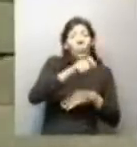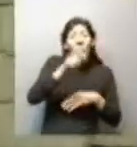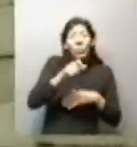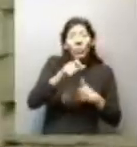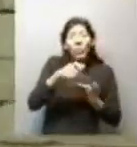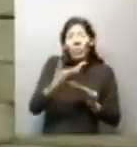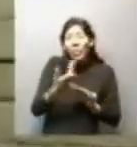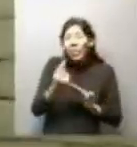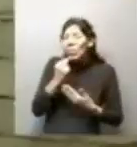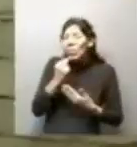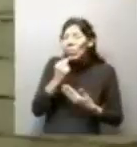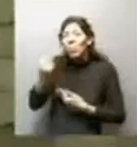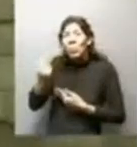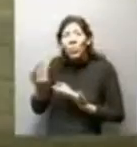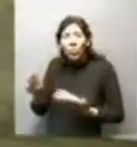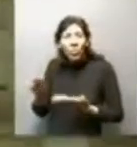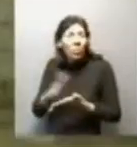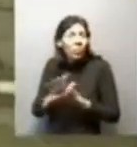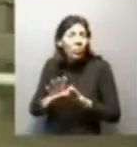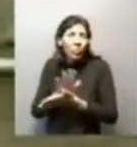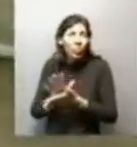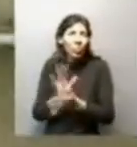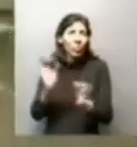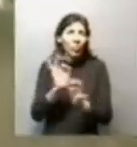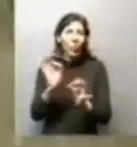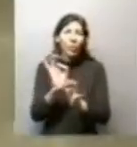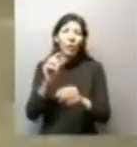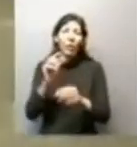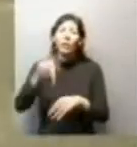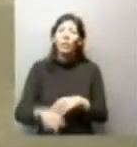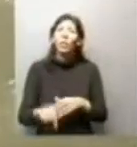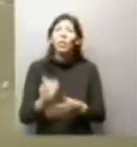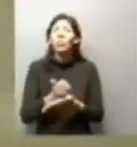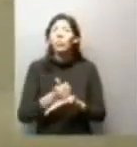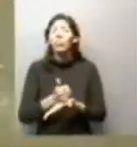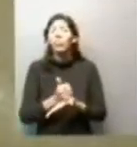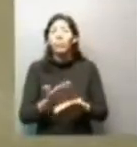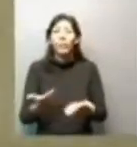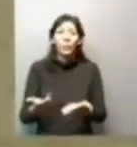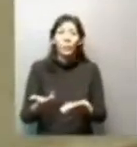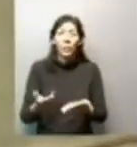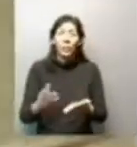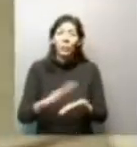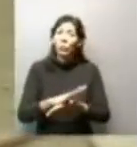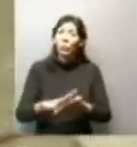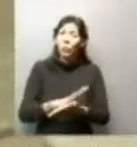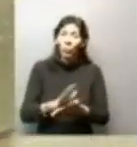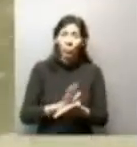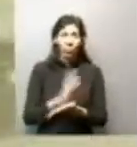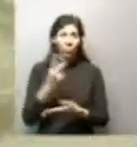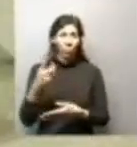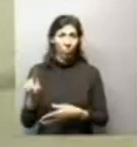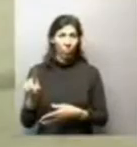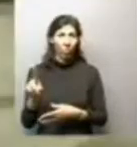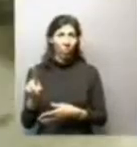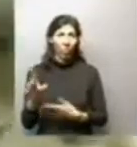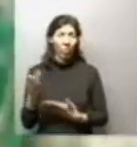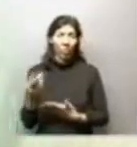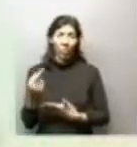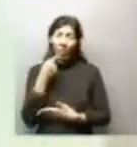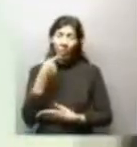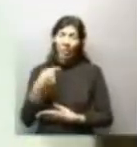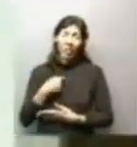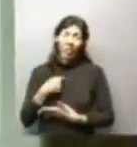vinieron a hacer un reportaje pero no hemos tenido solución de nada así que estamos esperando a qué arreglo porque dicen que